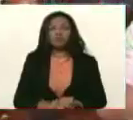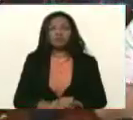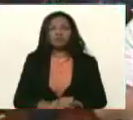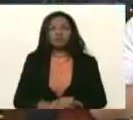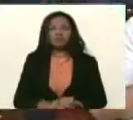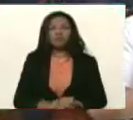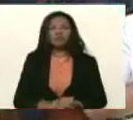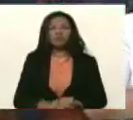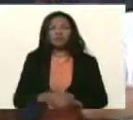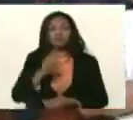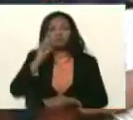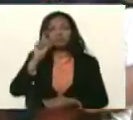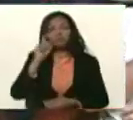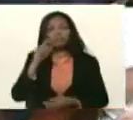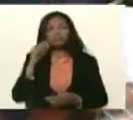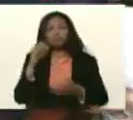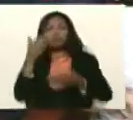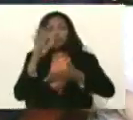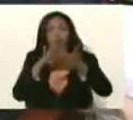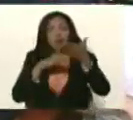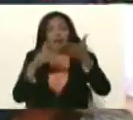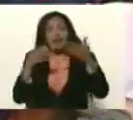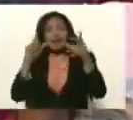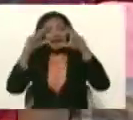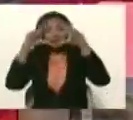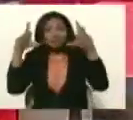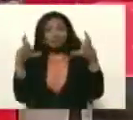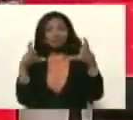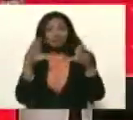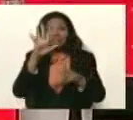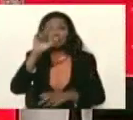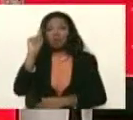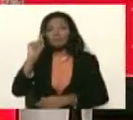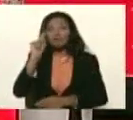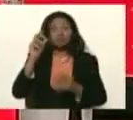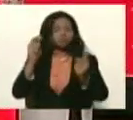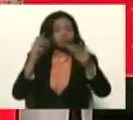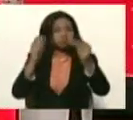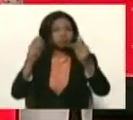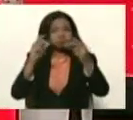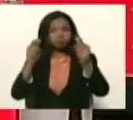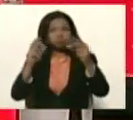y necesito esa tabla, Marquez, en cinco minutos, la necesito,